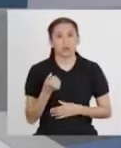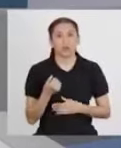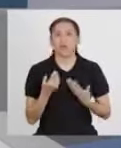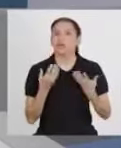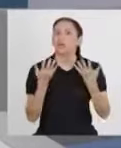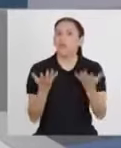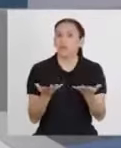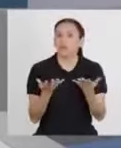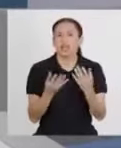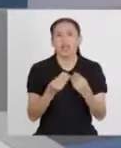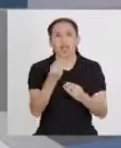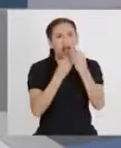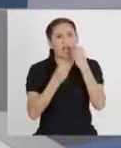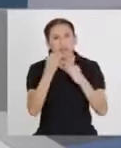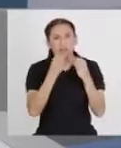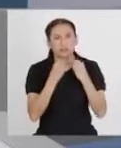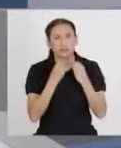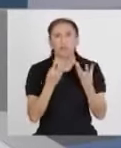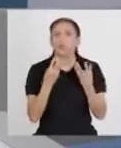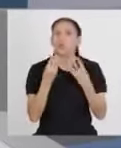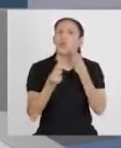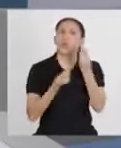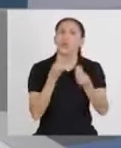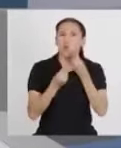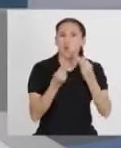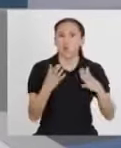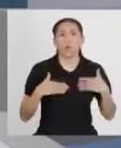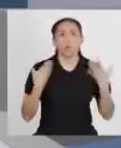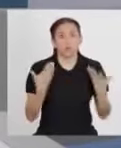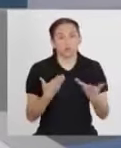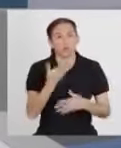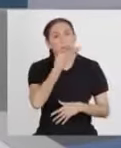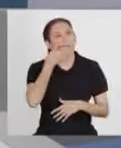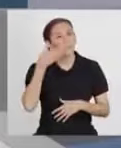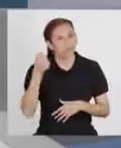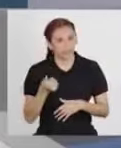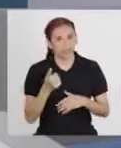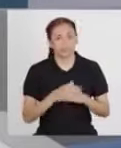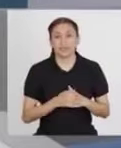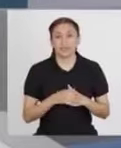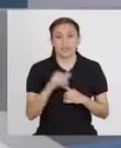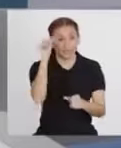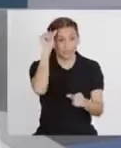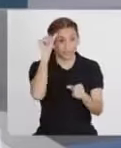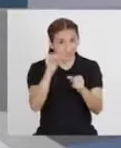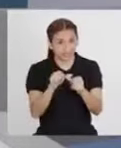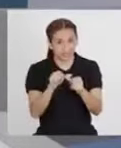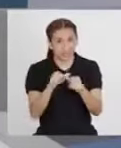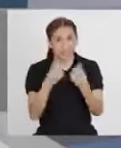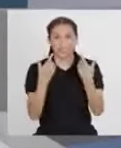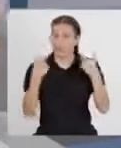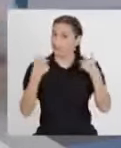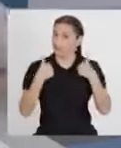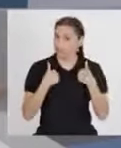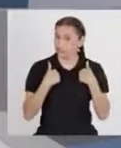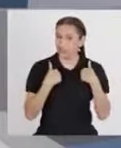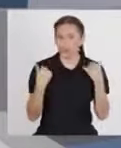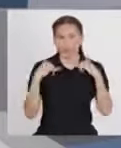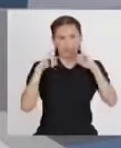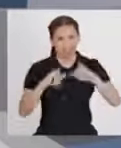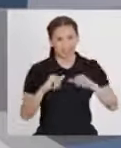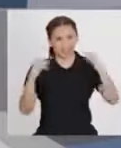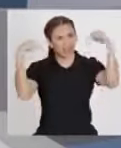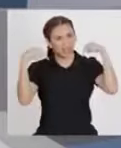con qué nos alimentamos y cómo podemos mejorar. Y recuerden que yo